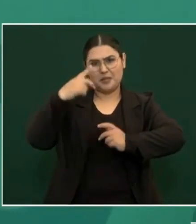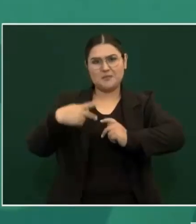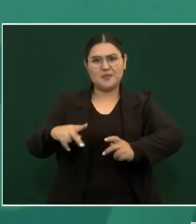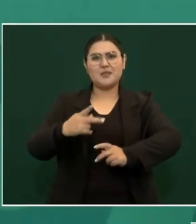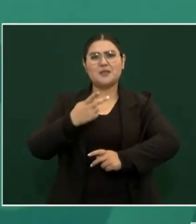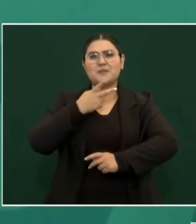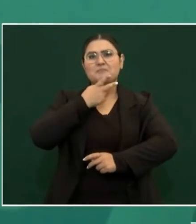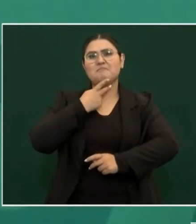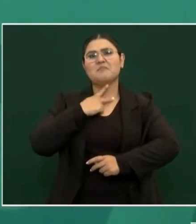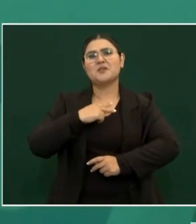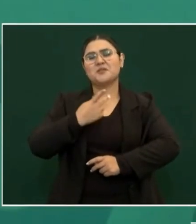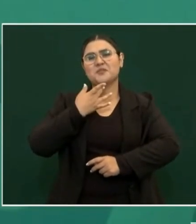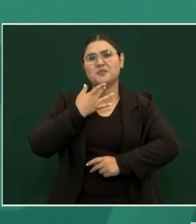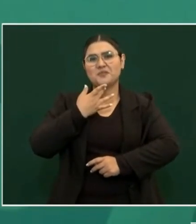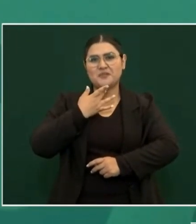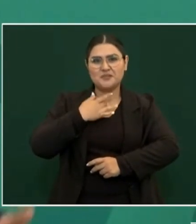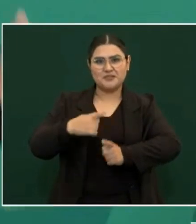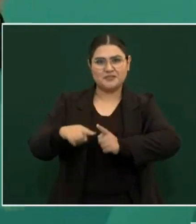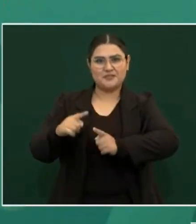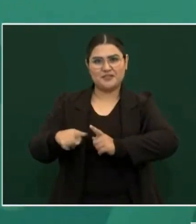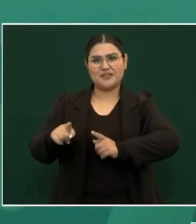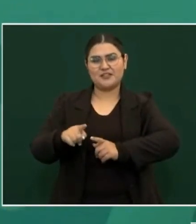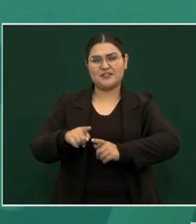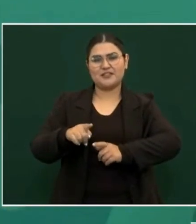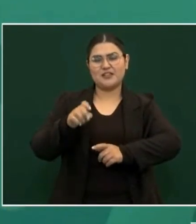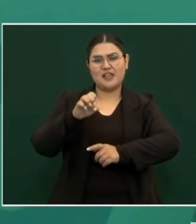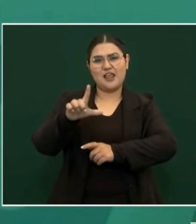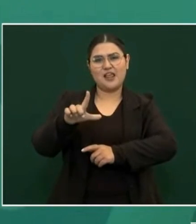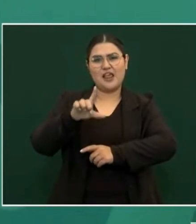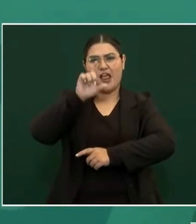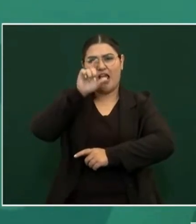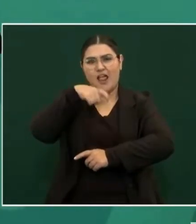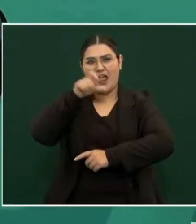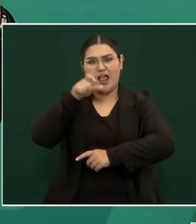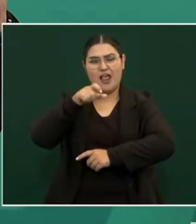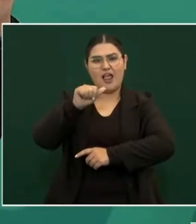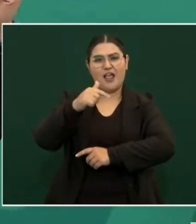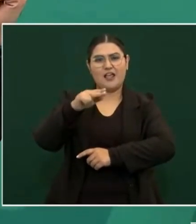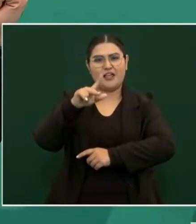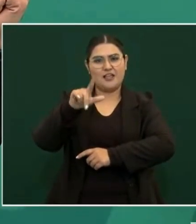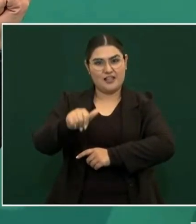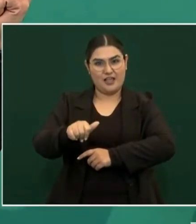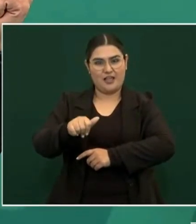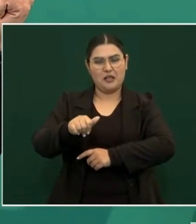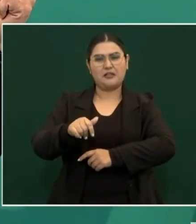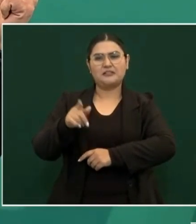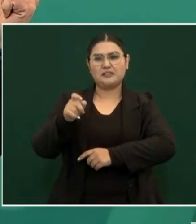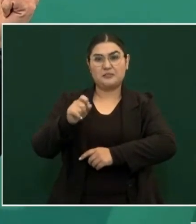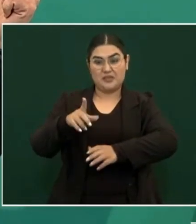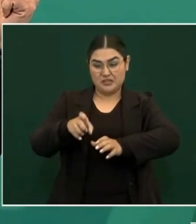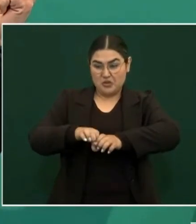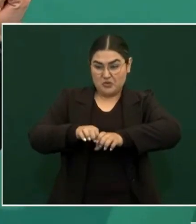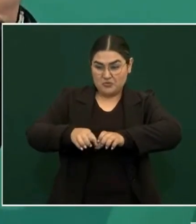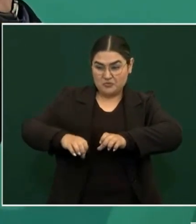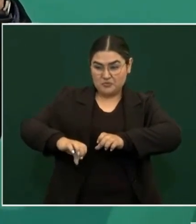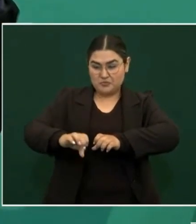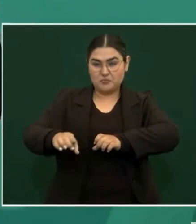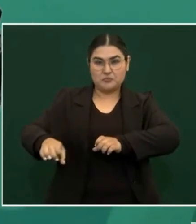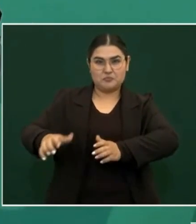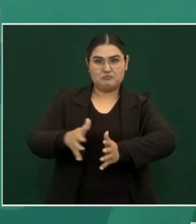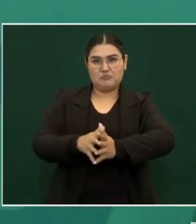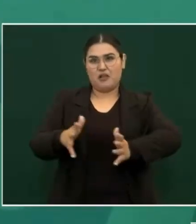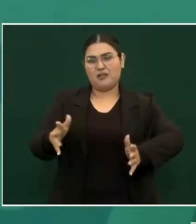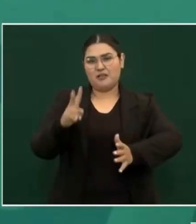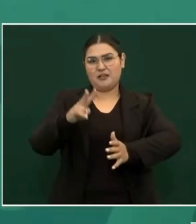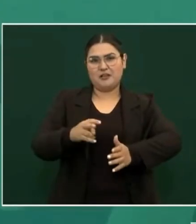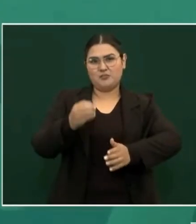entonces se hace el gran canal del desagüe desde luego